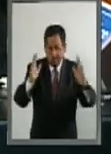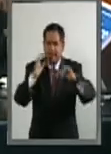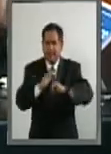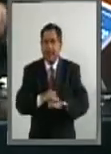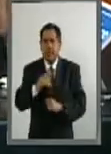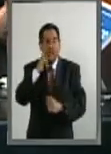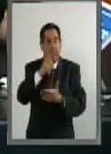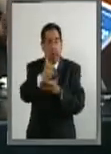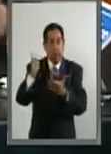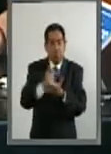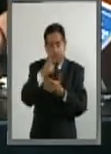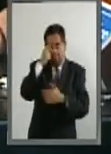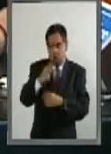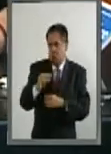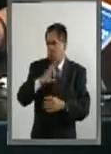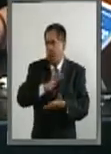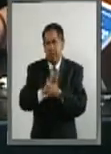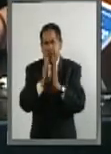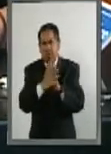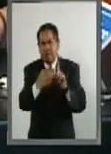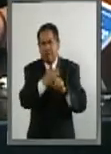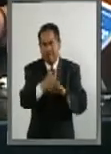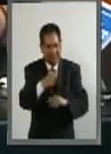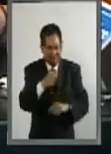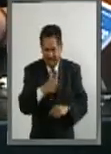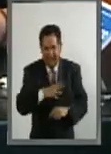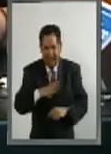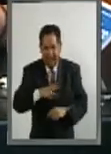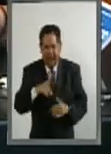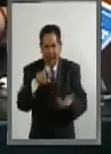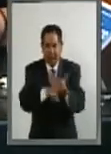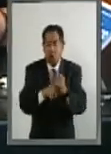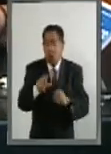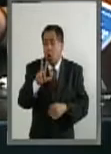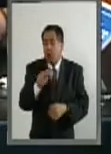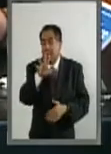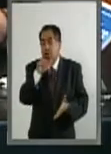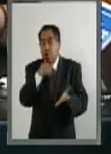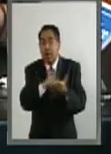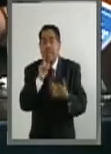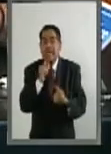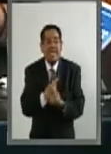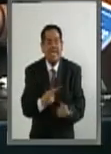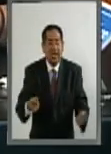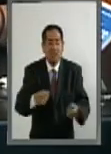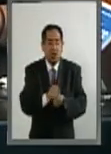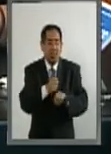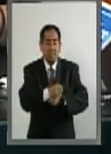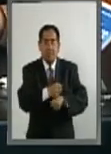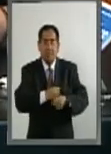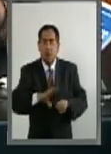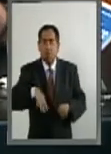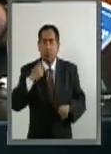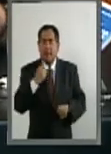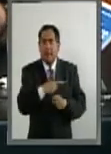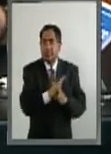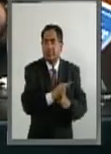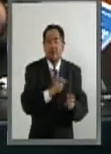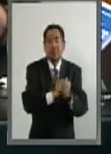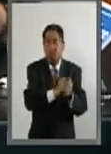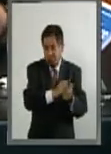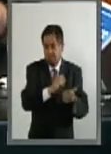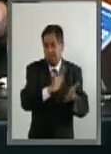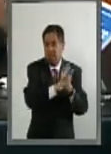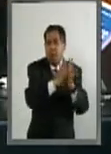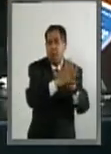Ciudad de México no haya delincuencia organizada. Hay por lo menos 85 mil niñas explotadas por la delincuencia